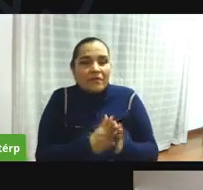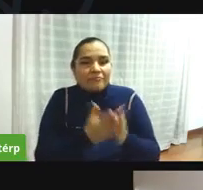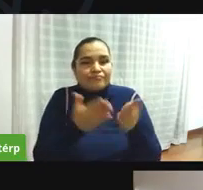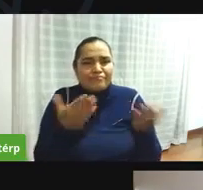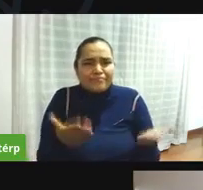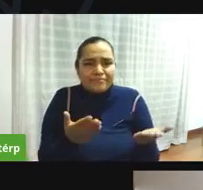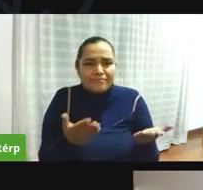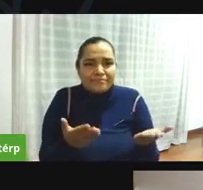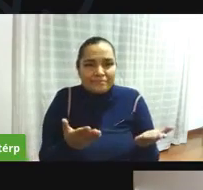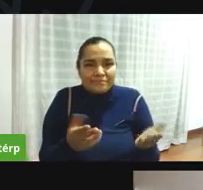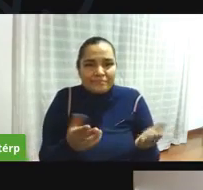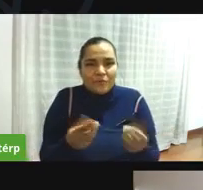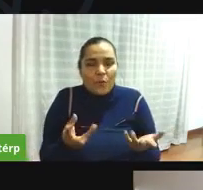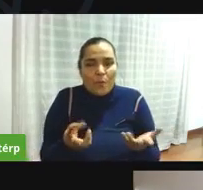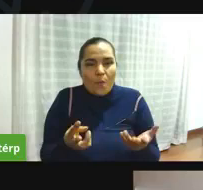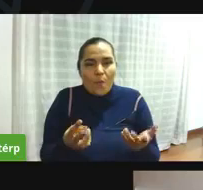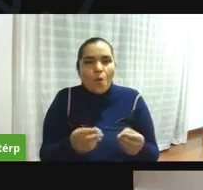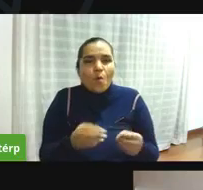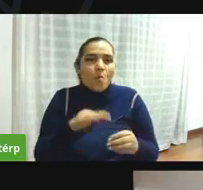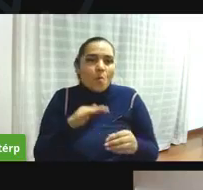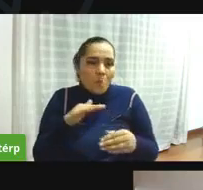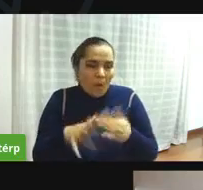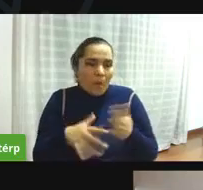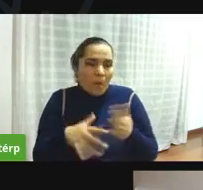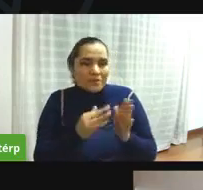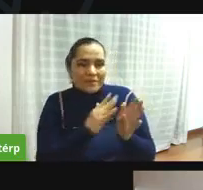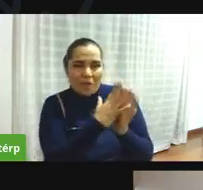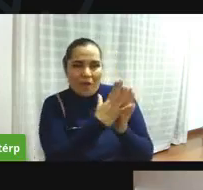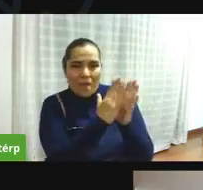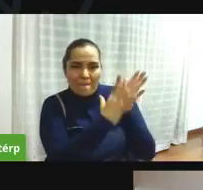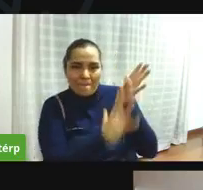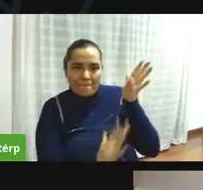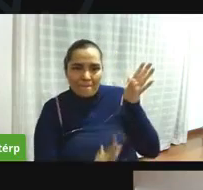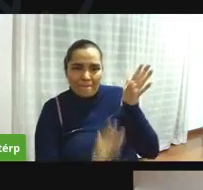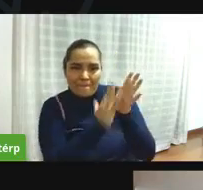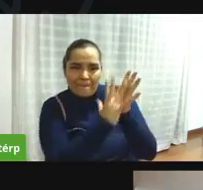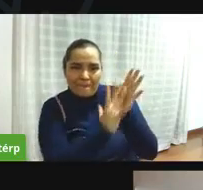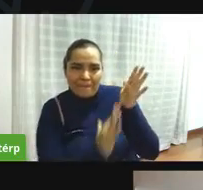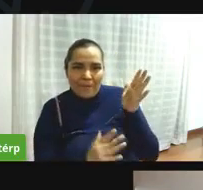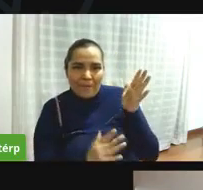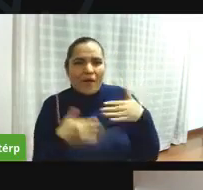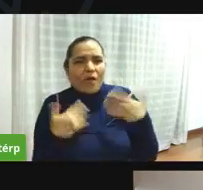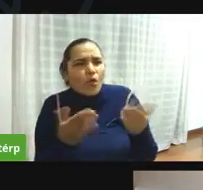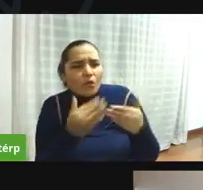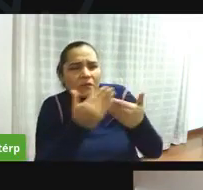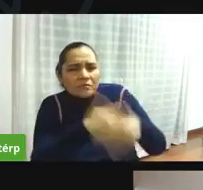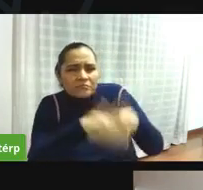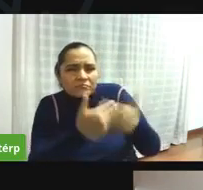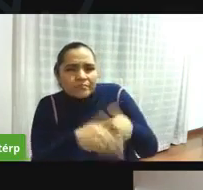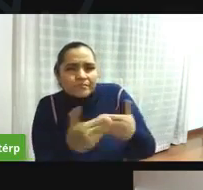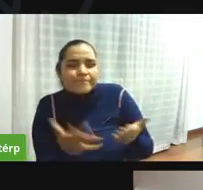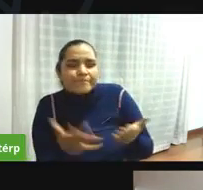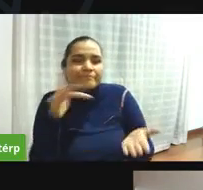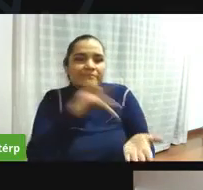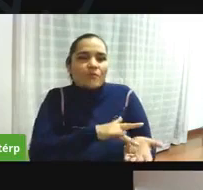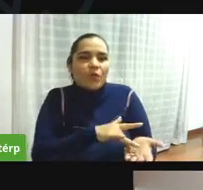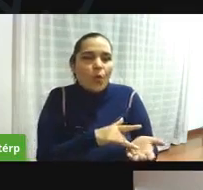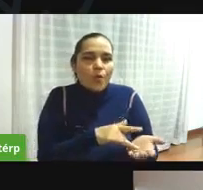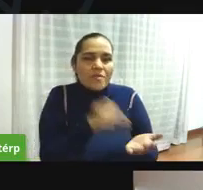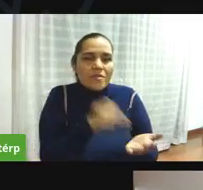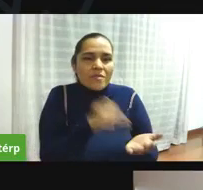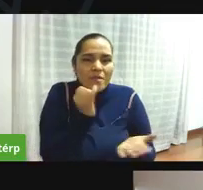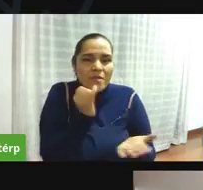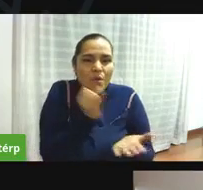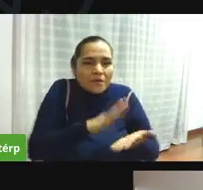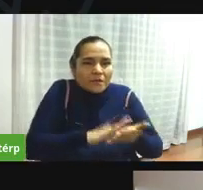en próximos días un mapa donde la gente va a poder saber dónde es la dirección de la junta el contacto de la secretaria qué